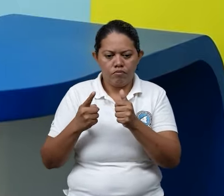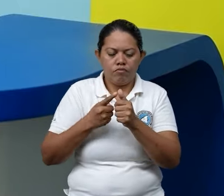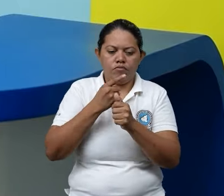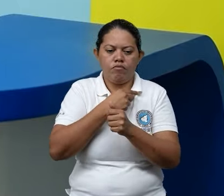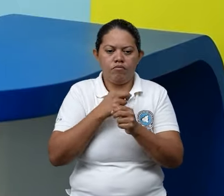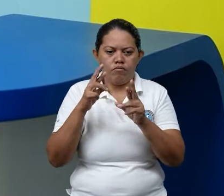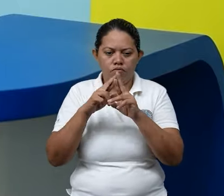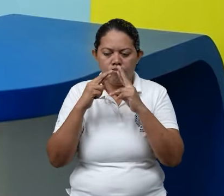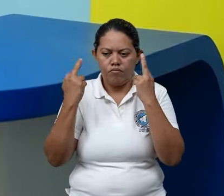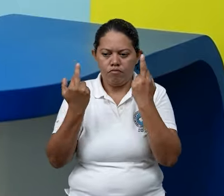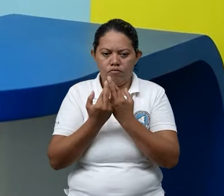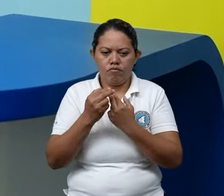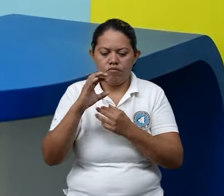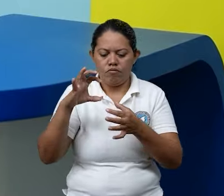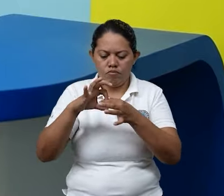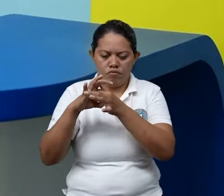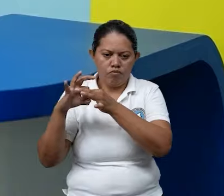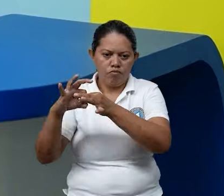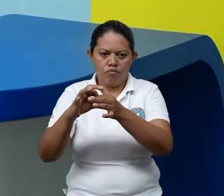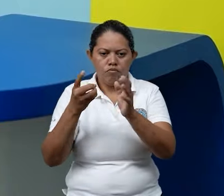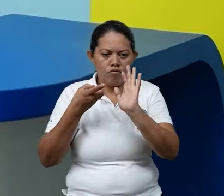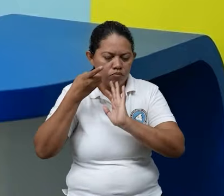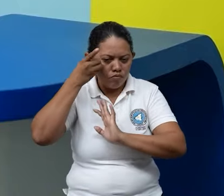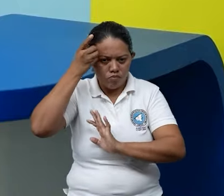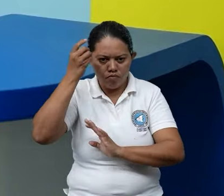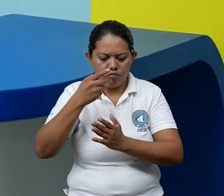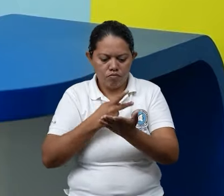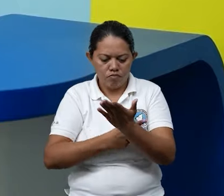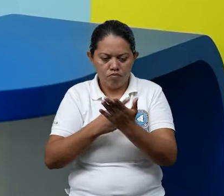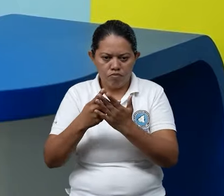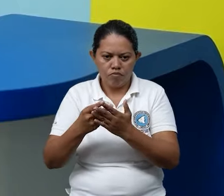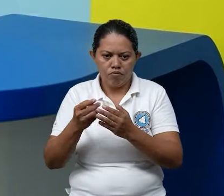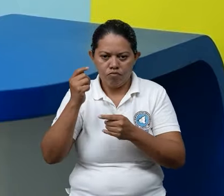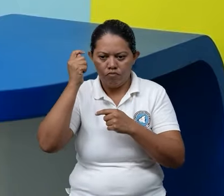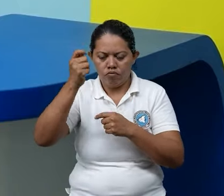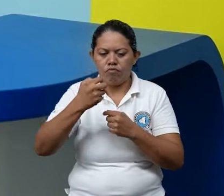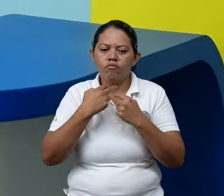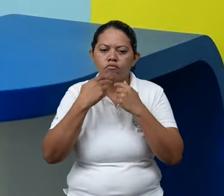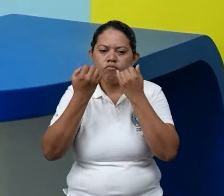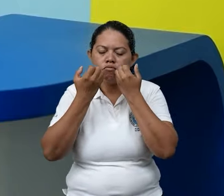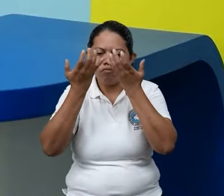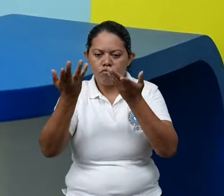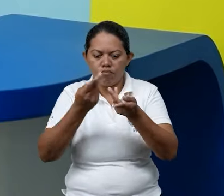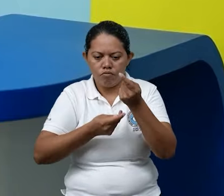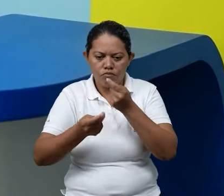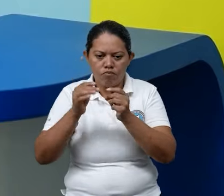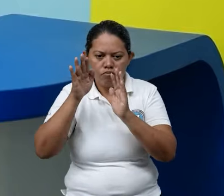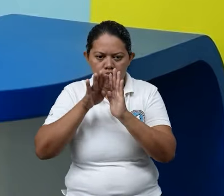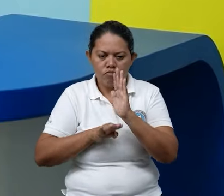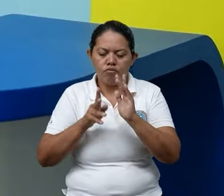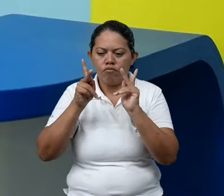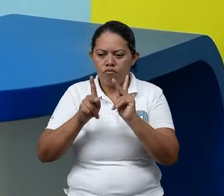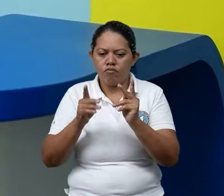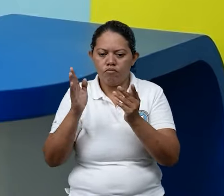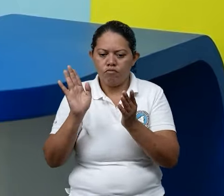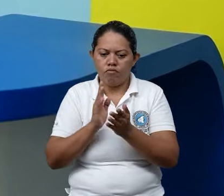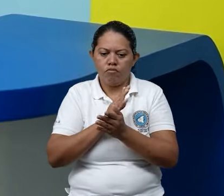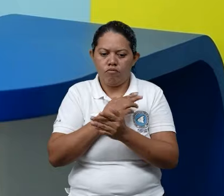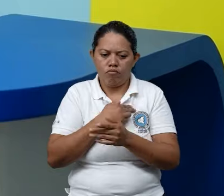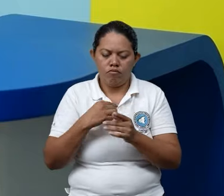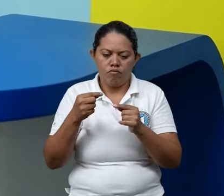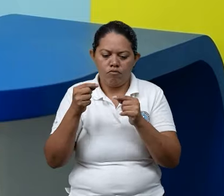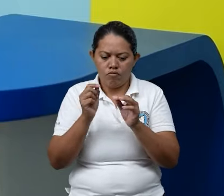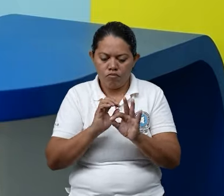comité de coordinación conjunta para el desarrollo del proyecto promoción de inversiones de reducción de riesgos para